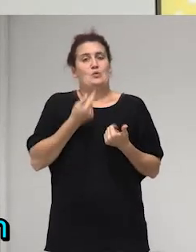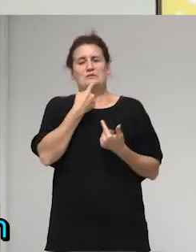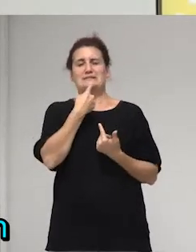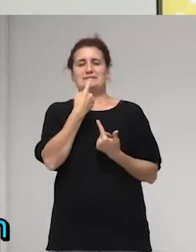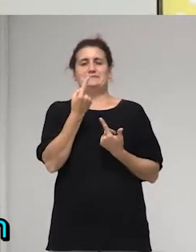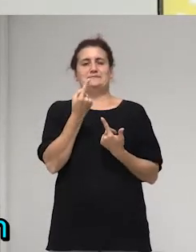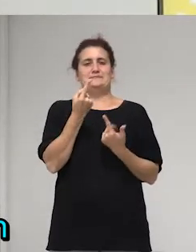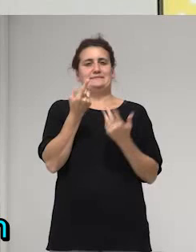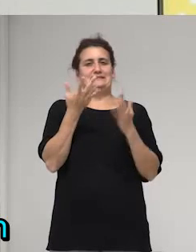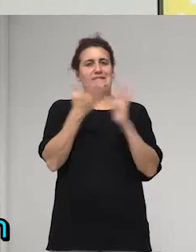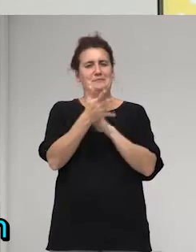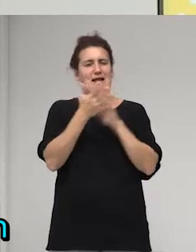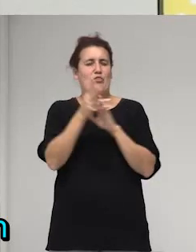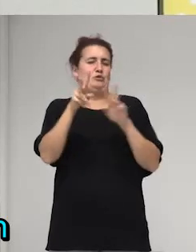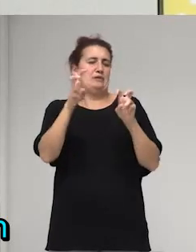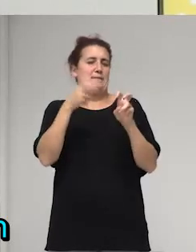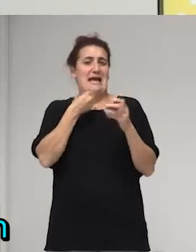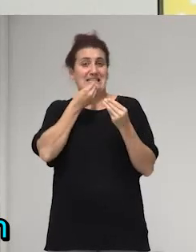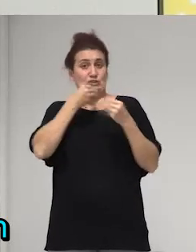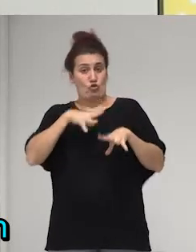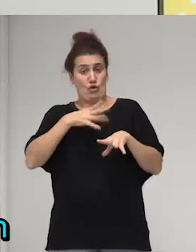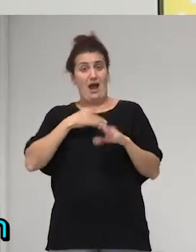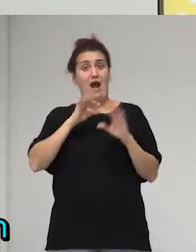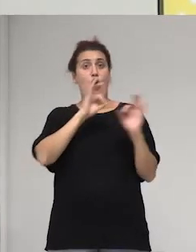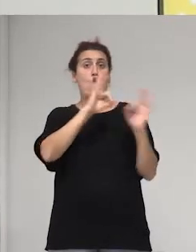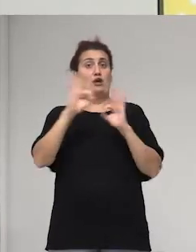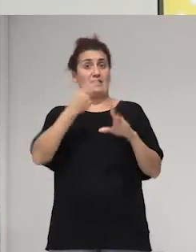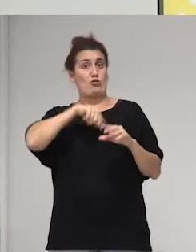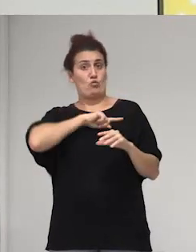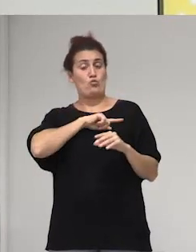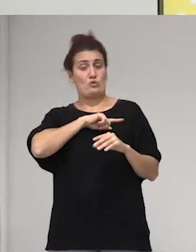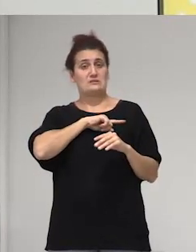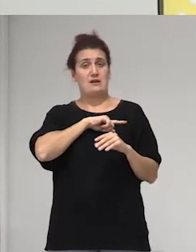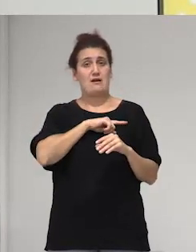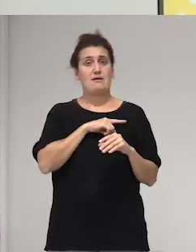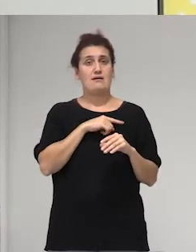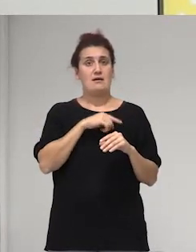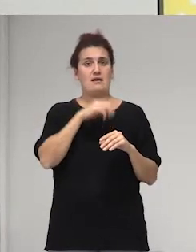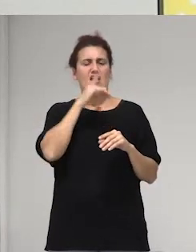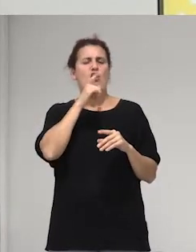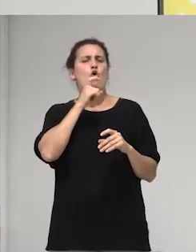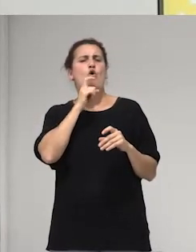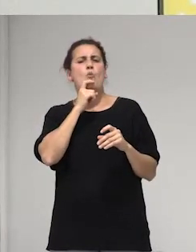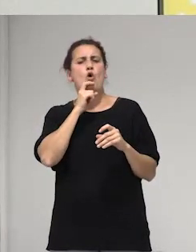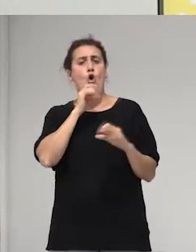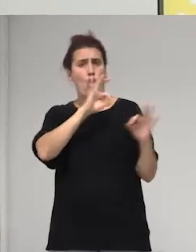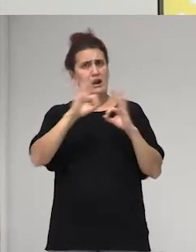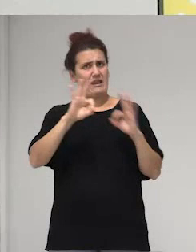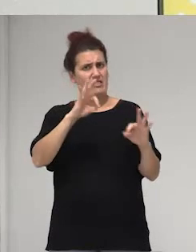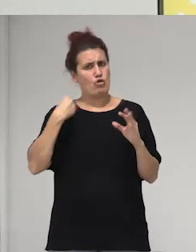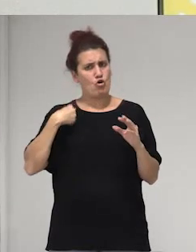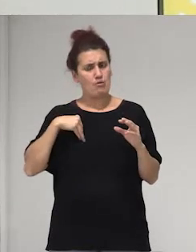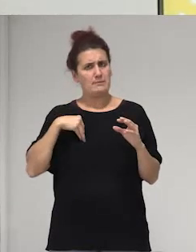un poco la recenia histórica de nuestra organización y como llegó a a la